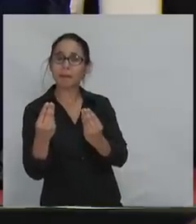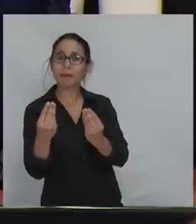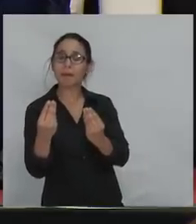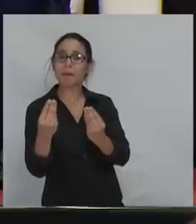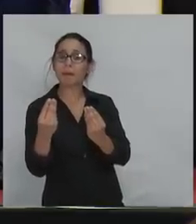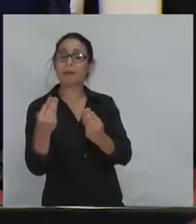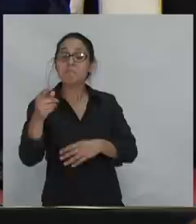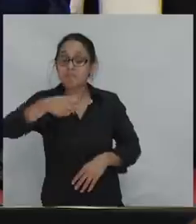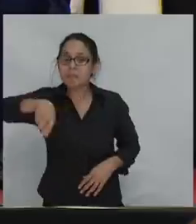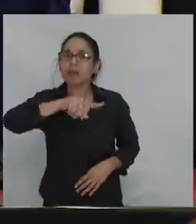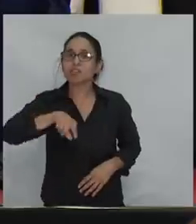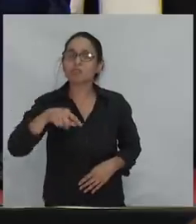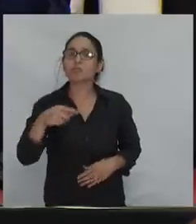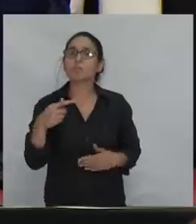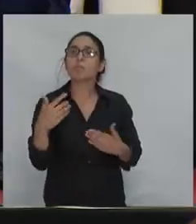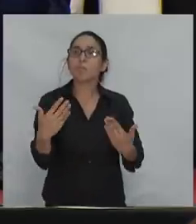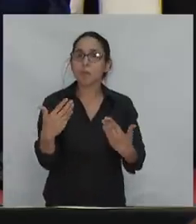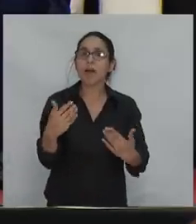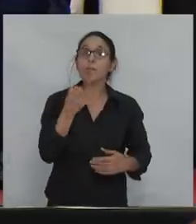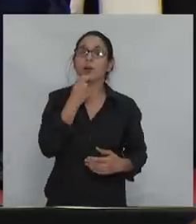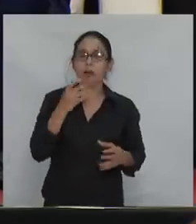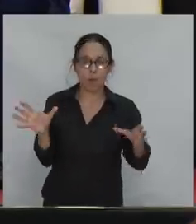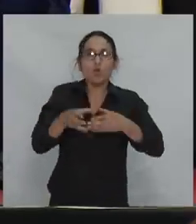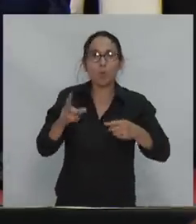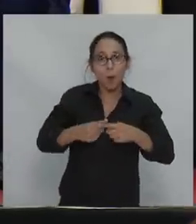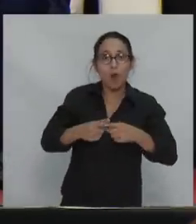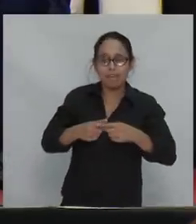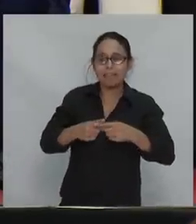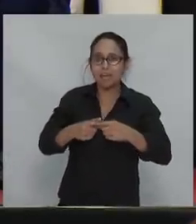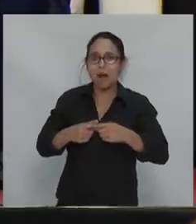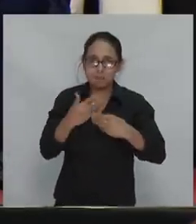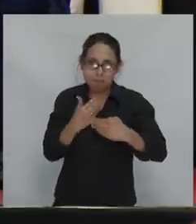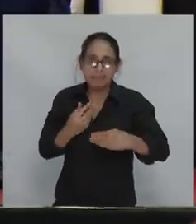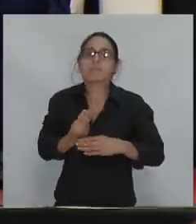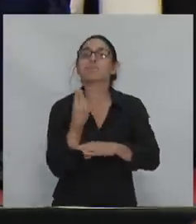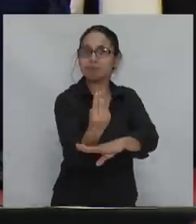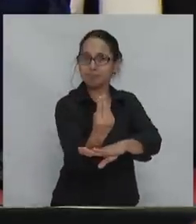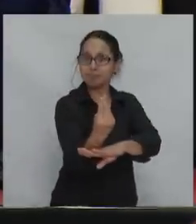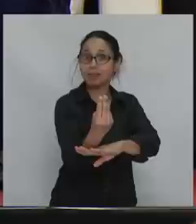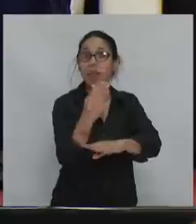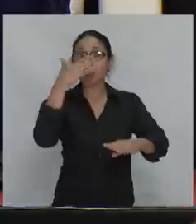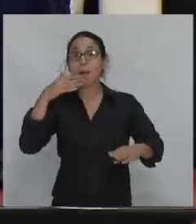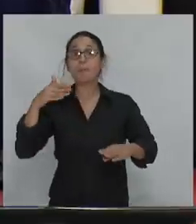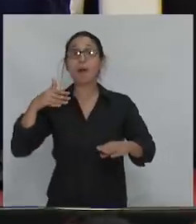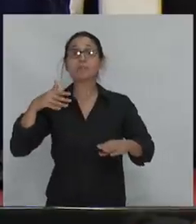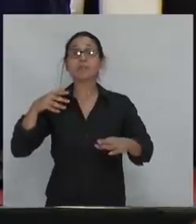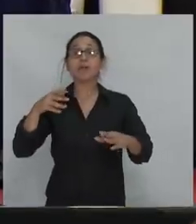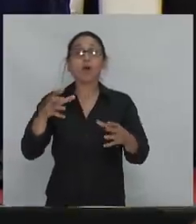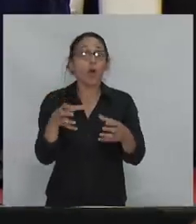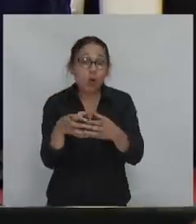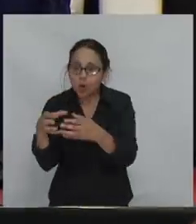pretender que el partido no les interesa. Porque como han sido elegidos directamente por las bases,